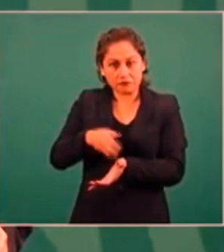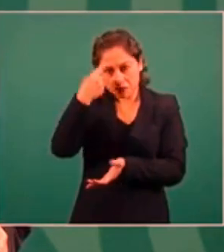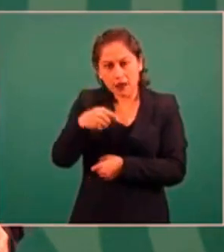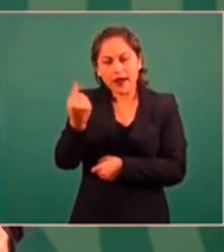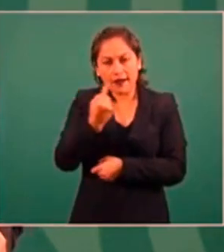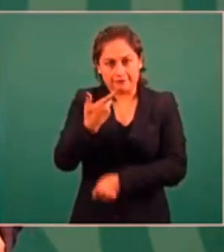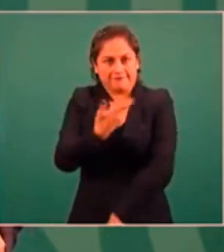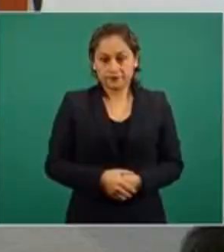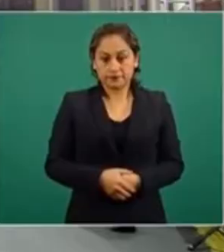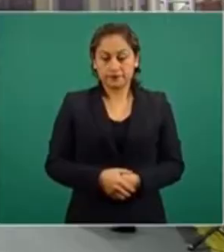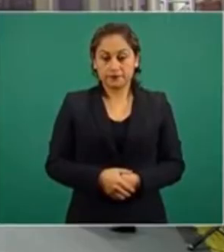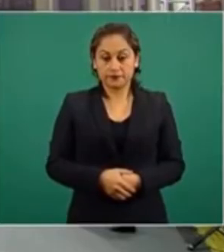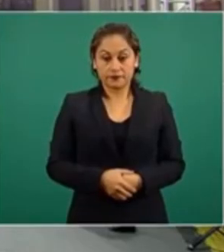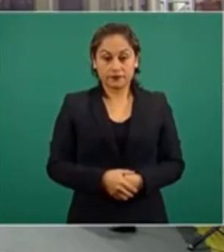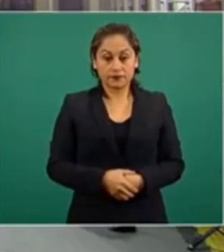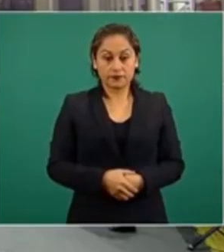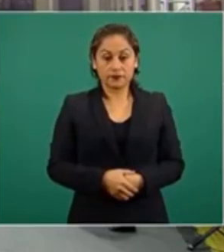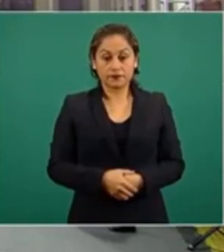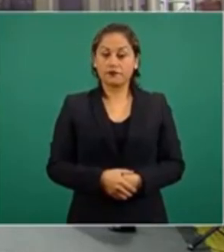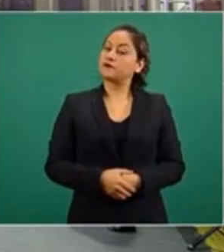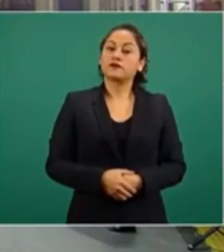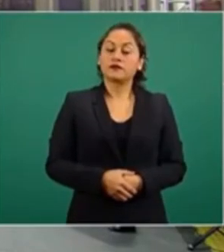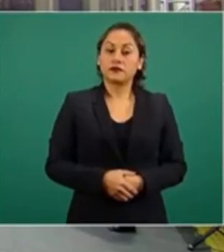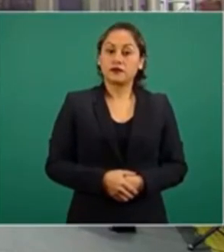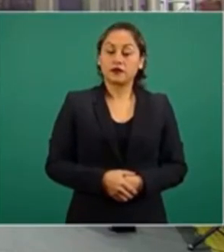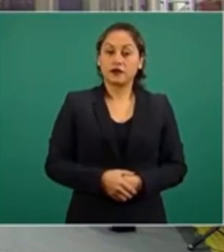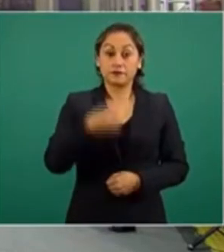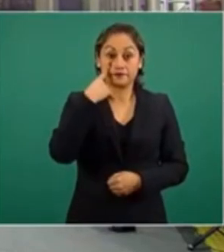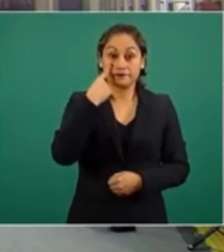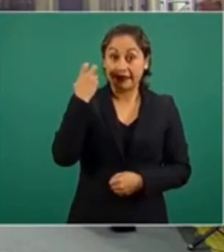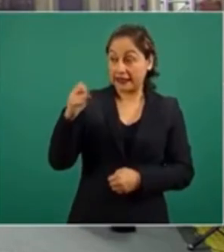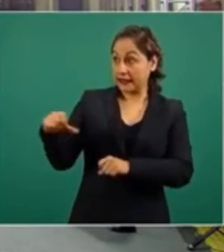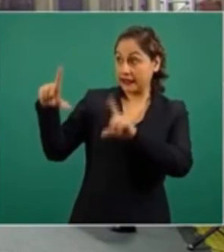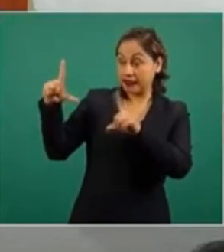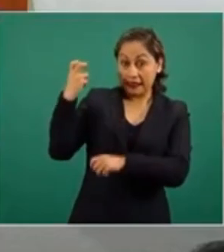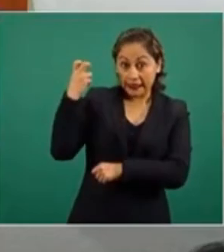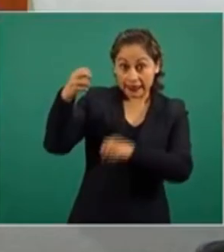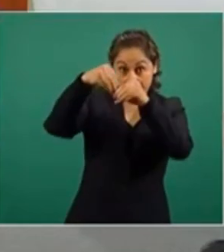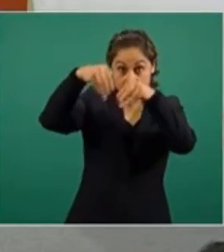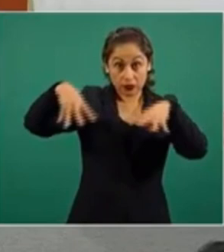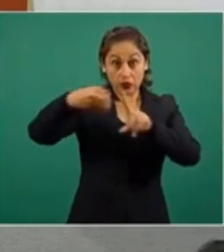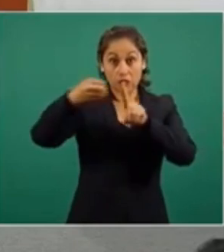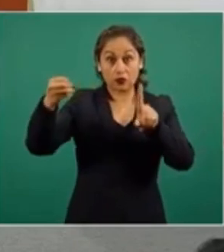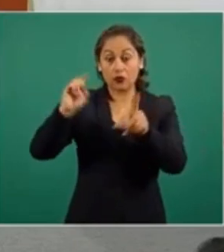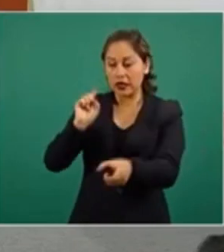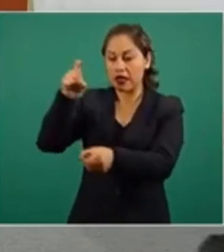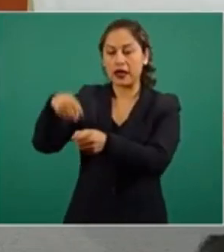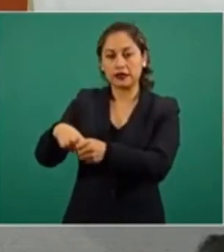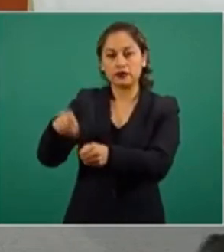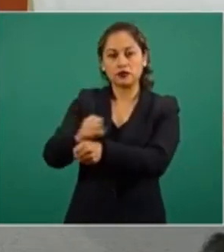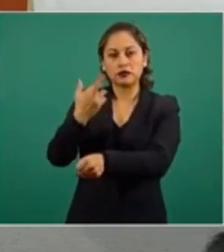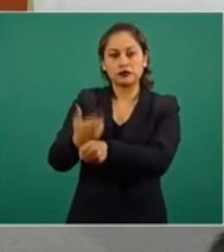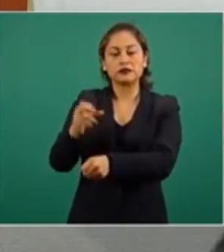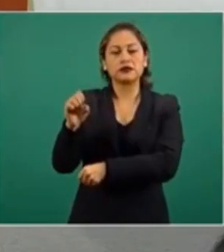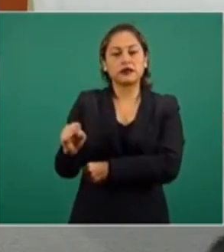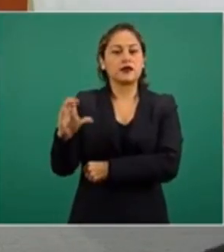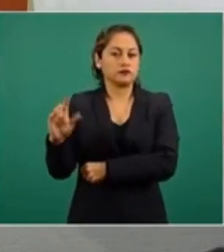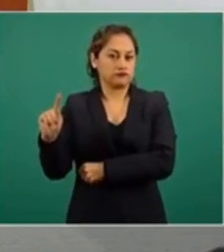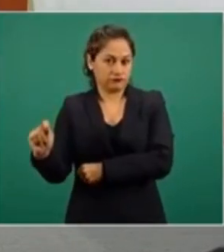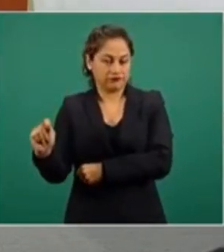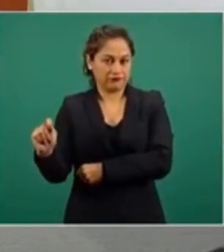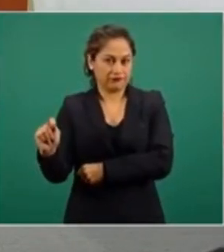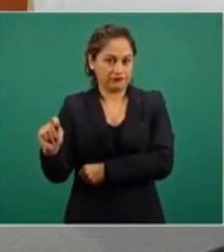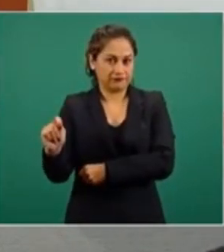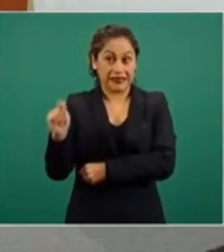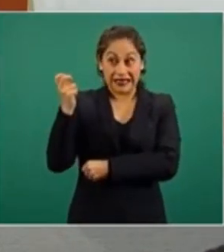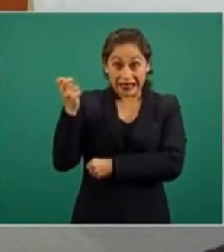o la mitad de la vacuna. ¿Qué? ¿Es desaparecerlos? Es que esto dependa de la Secretaría de Comunicaciones. Entonces, ya todos los gastos,